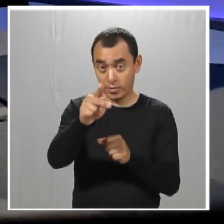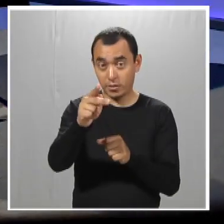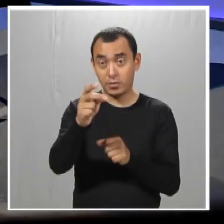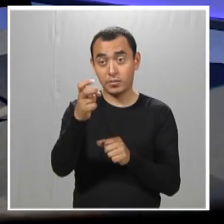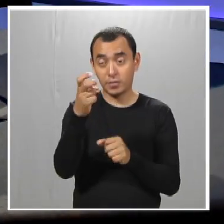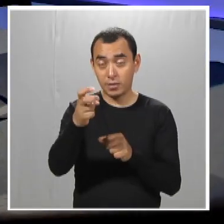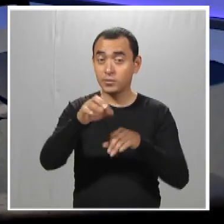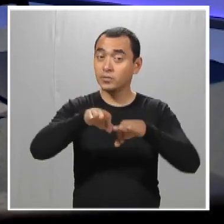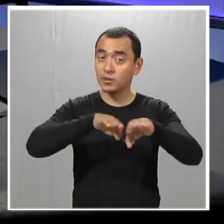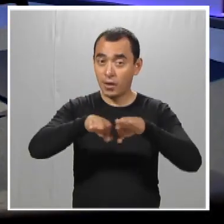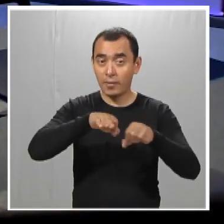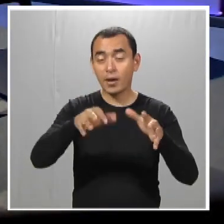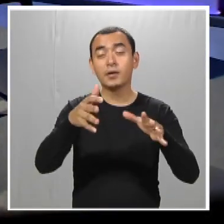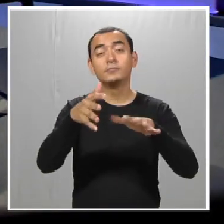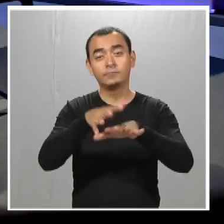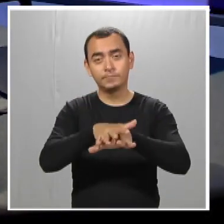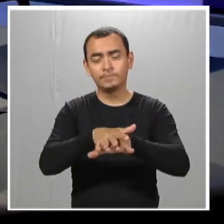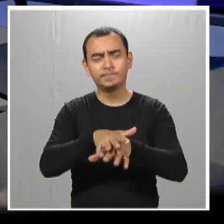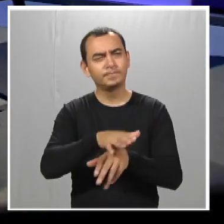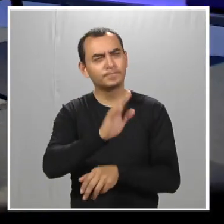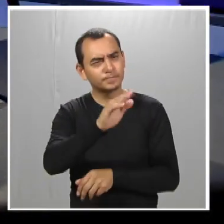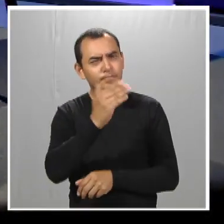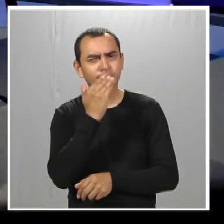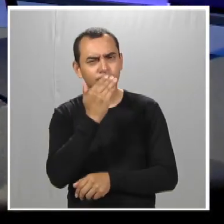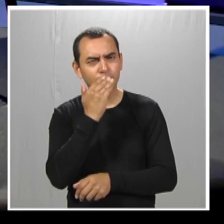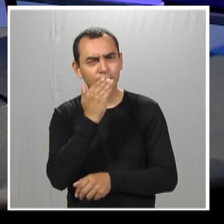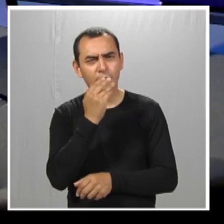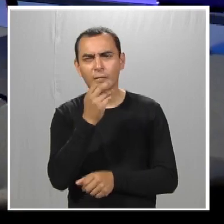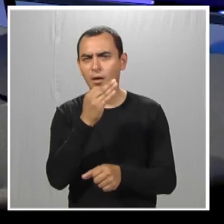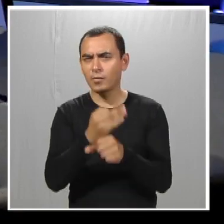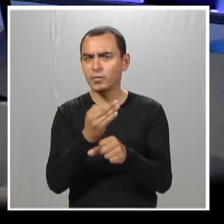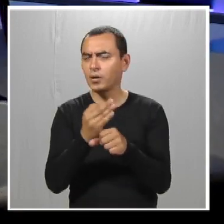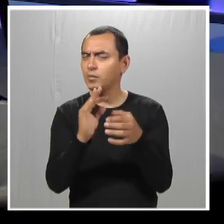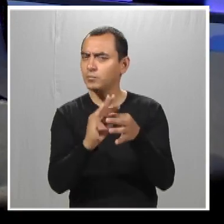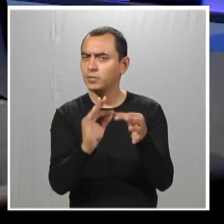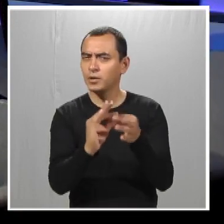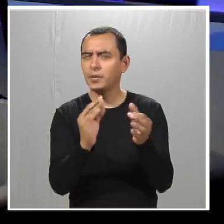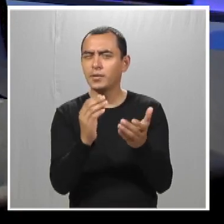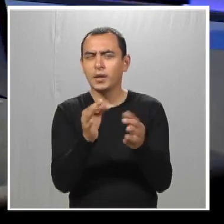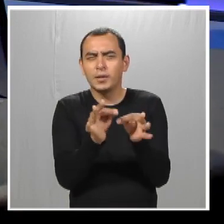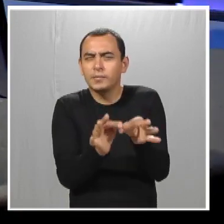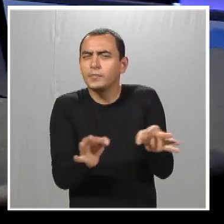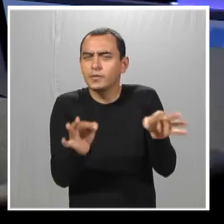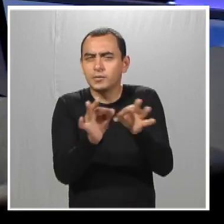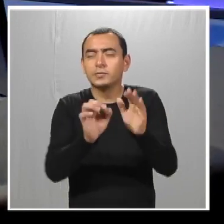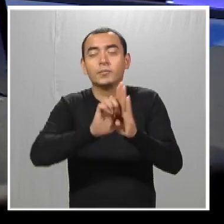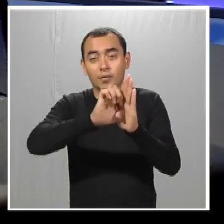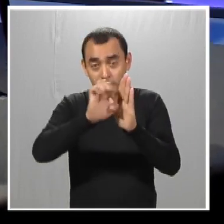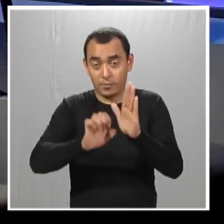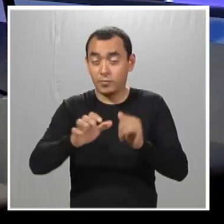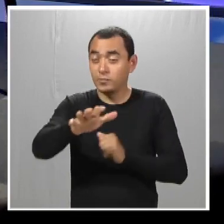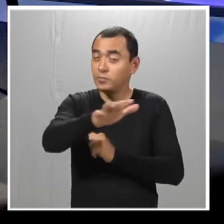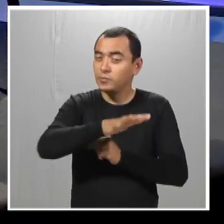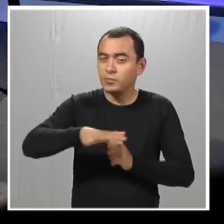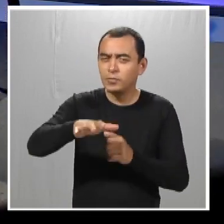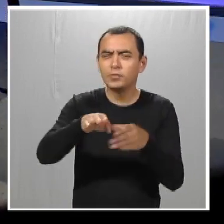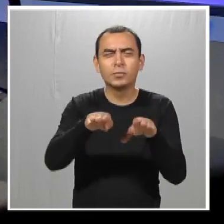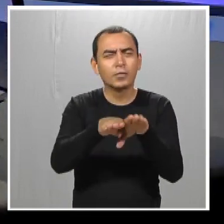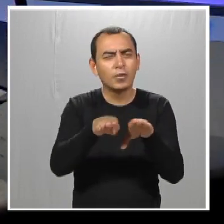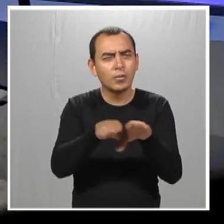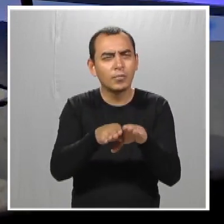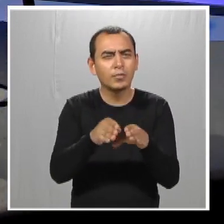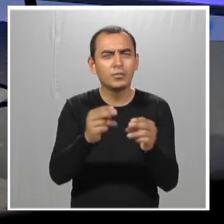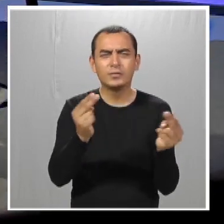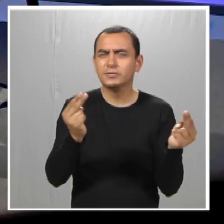pero a final de cuentas trabajan con la inclusión. En este caso, como bien mencionábamos, la importancia, por ejemplo, para la sociedad en